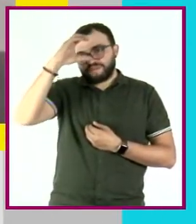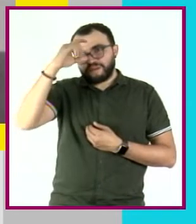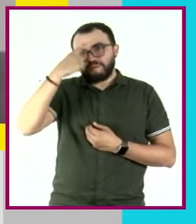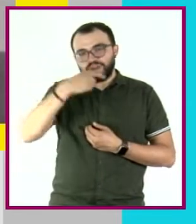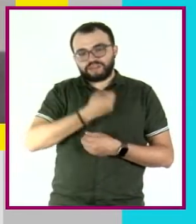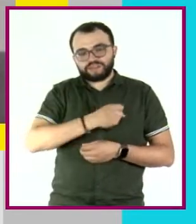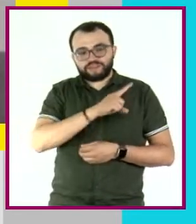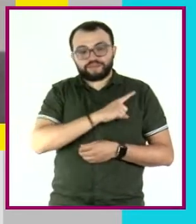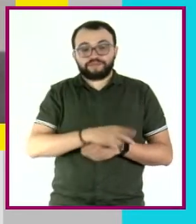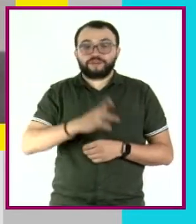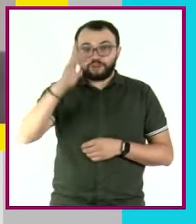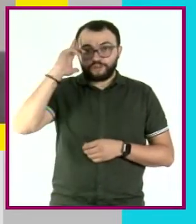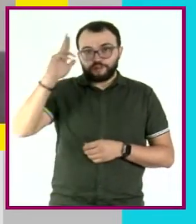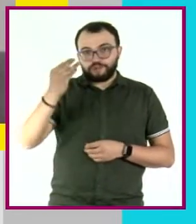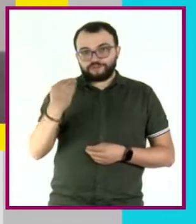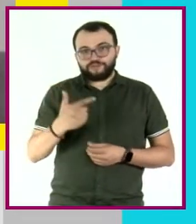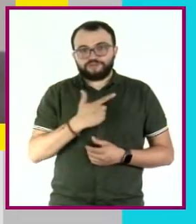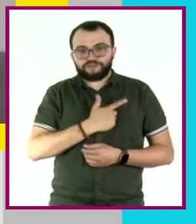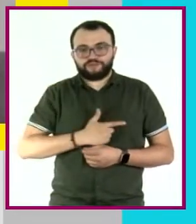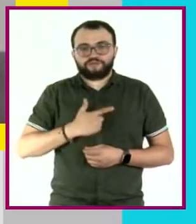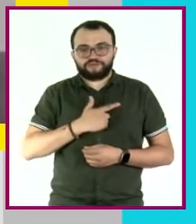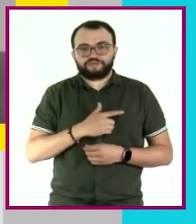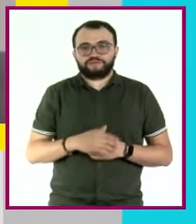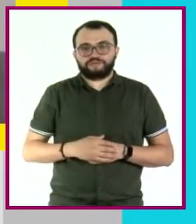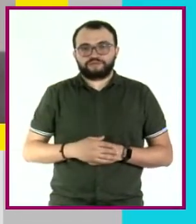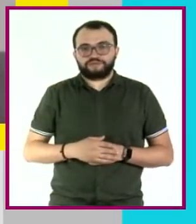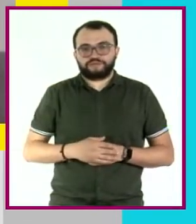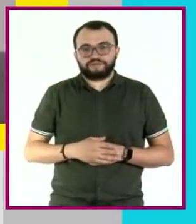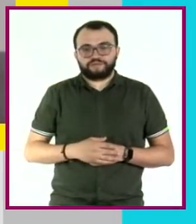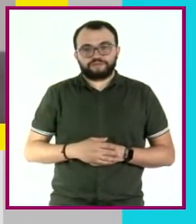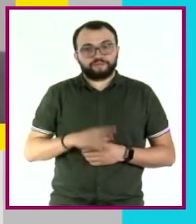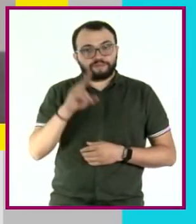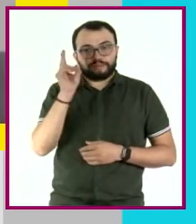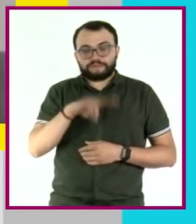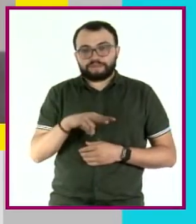Hola, mucho gusto. Un honor ser parte de este programa.